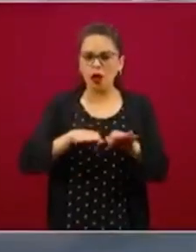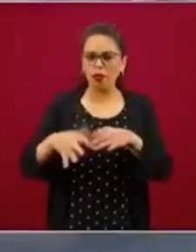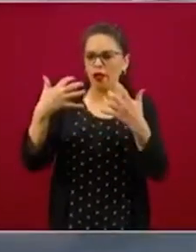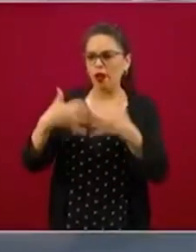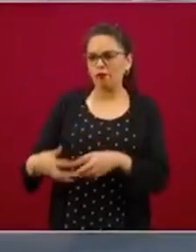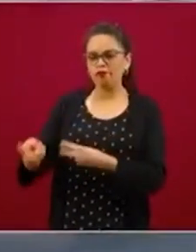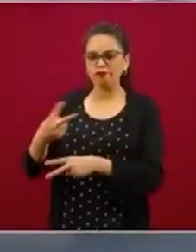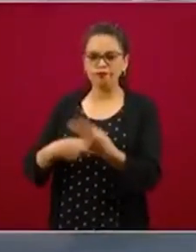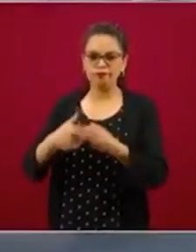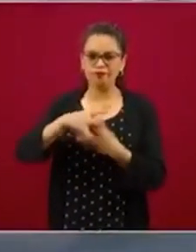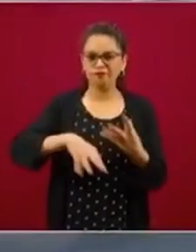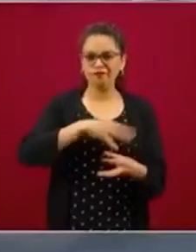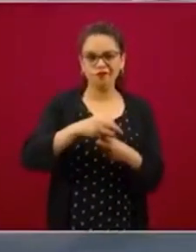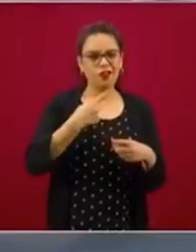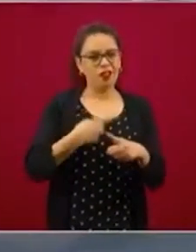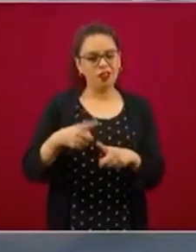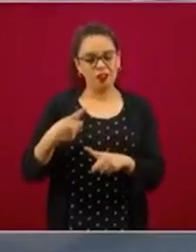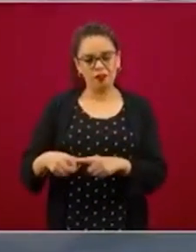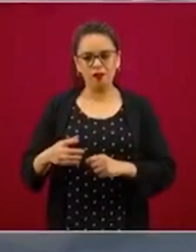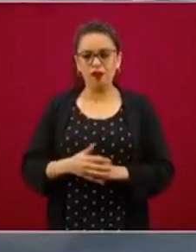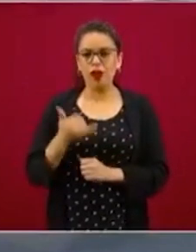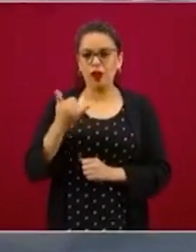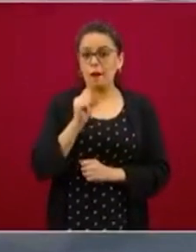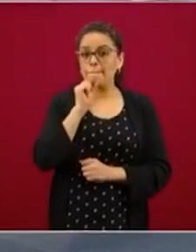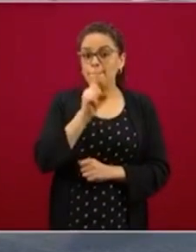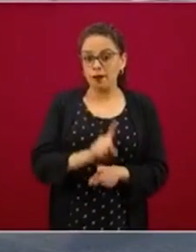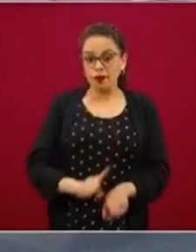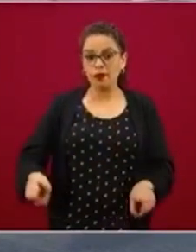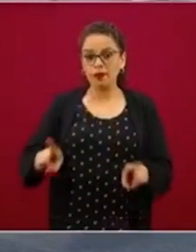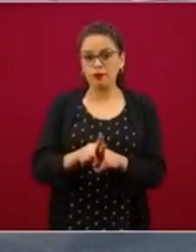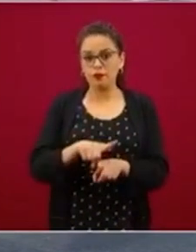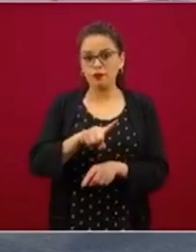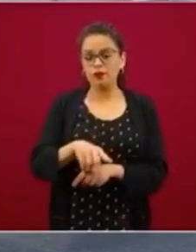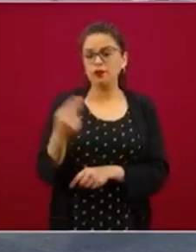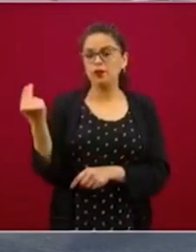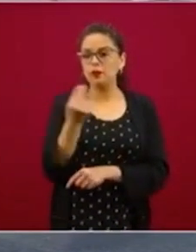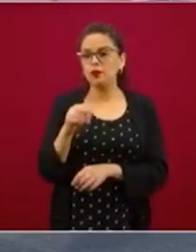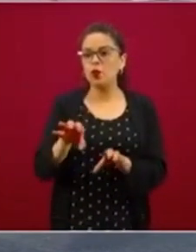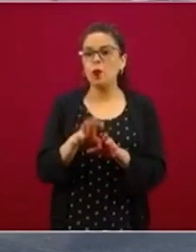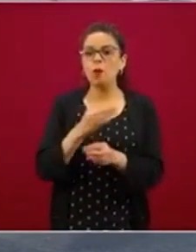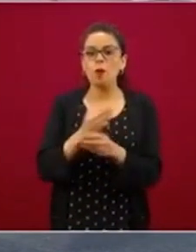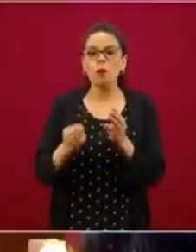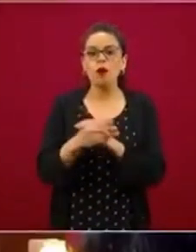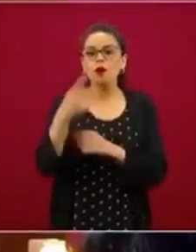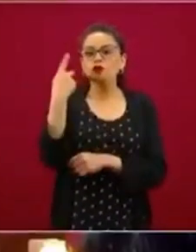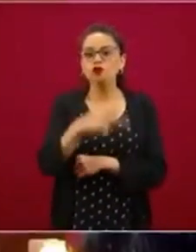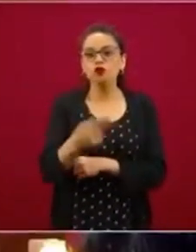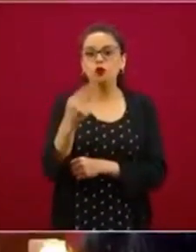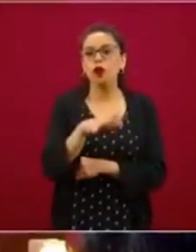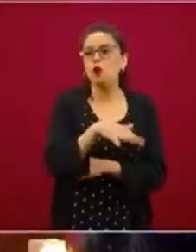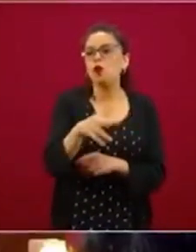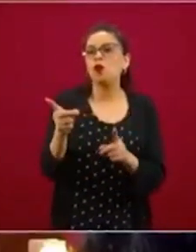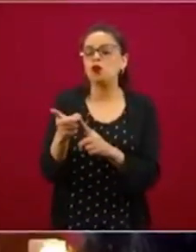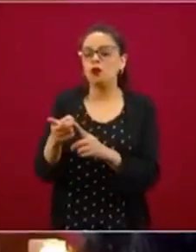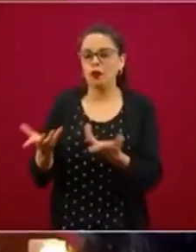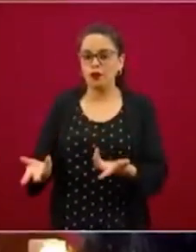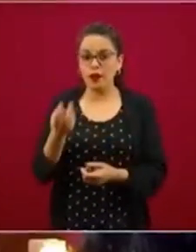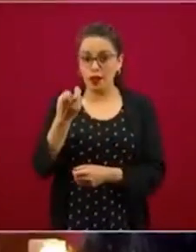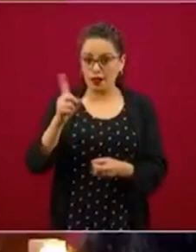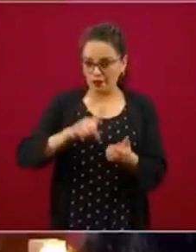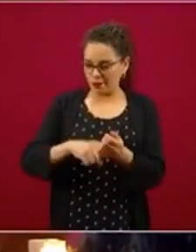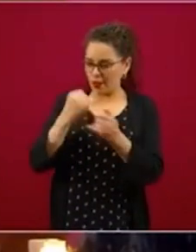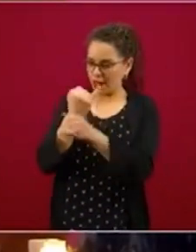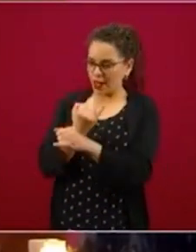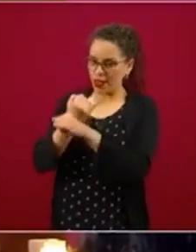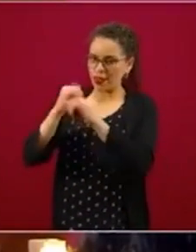y también al mismo tiempo buscan sus propias materias primas. Ese es el carácter de independientes